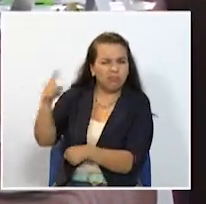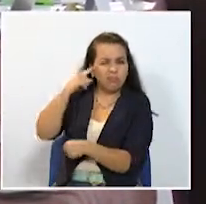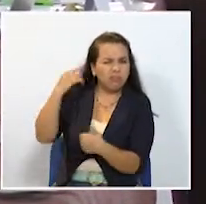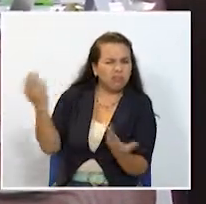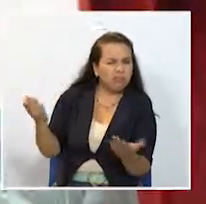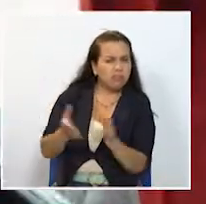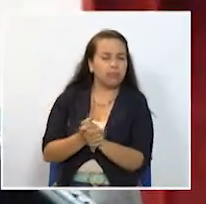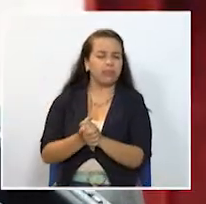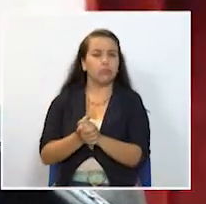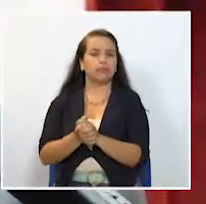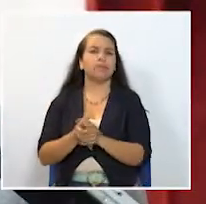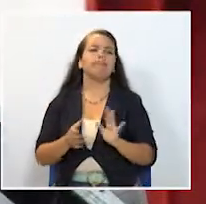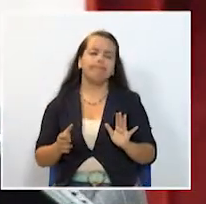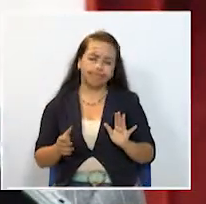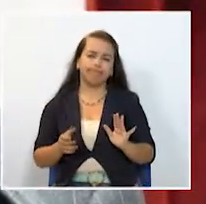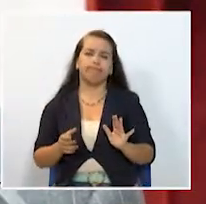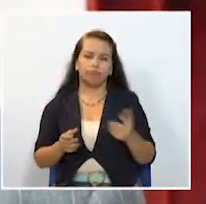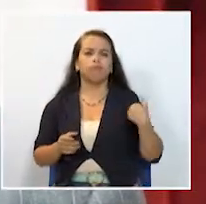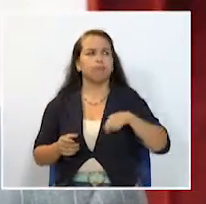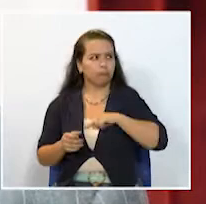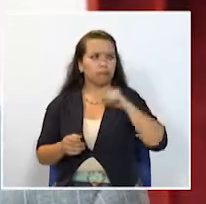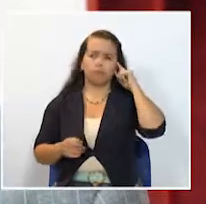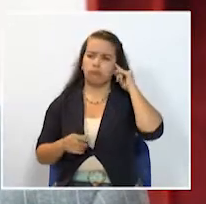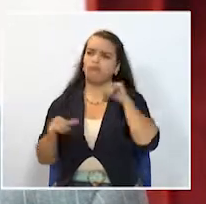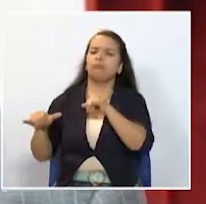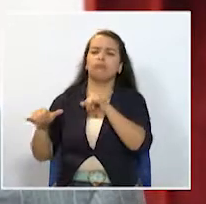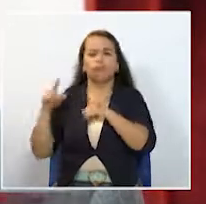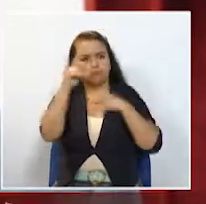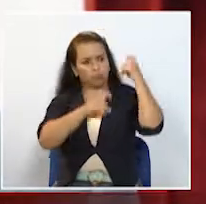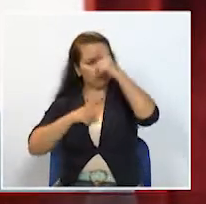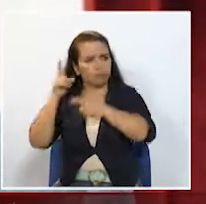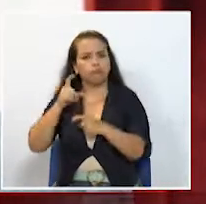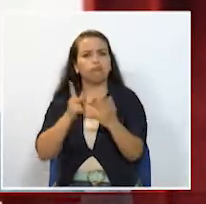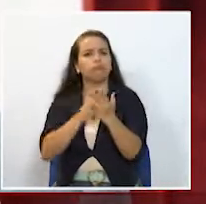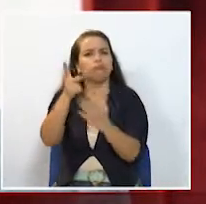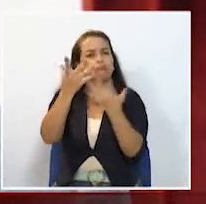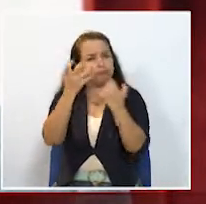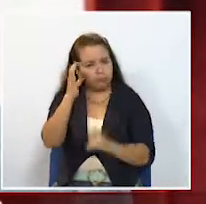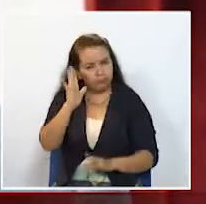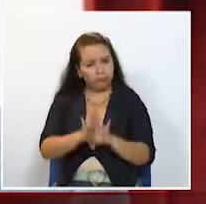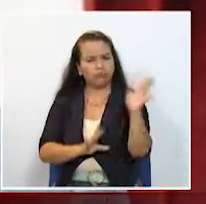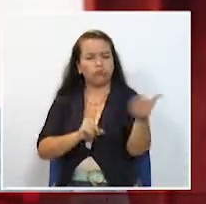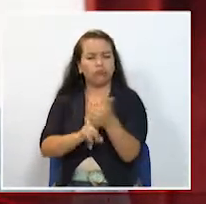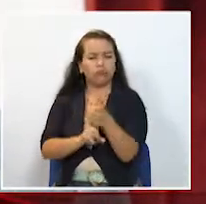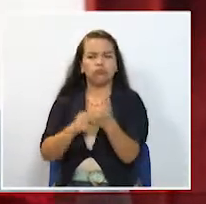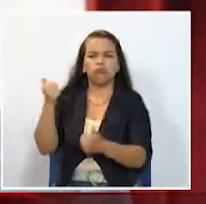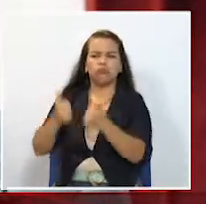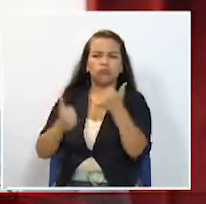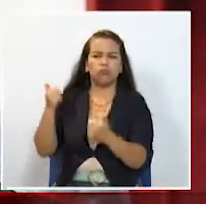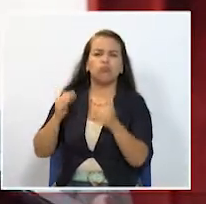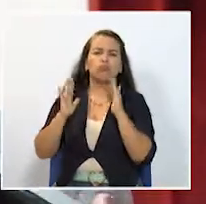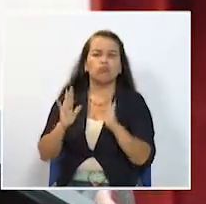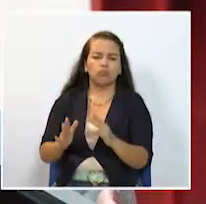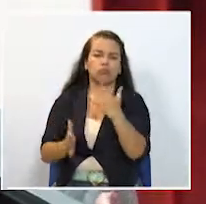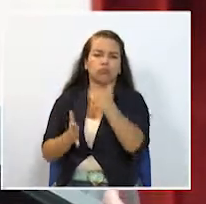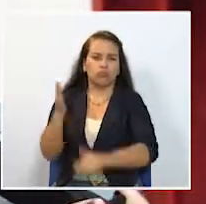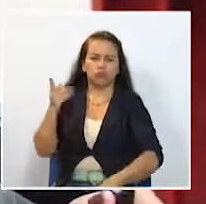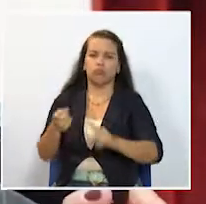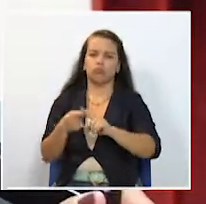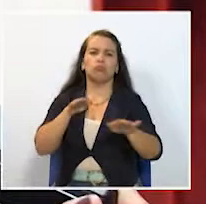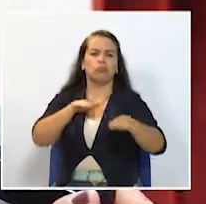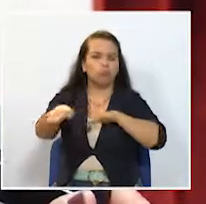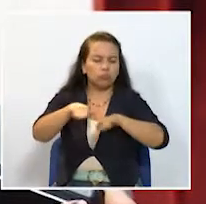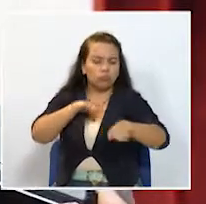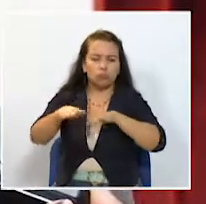Y de verdad que tenemos puntos comunes y proyectos que debemos sacar adelante como es Tribugato, el tema de las vías